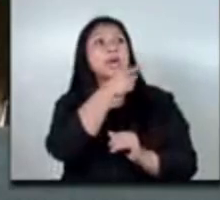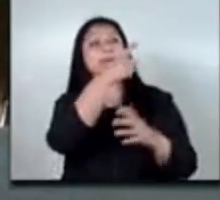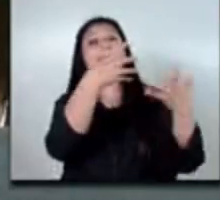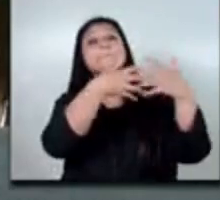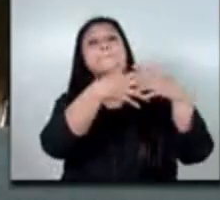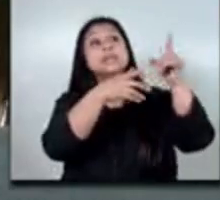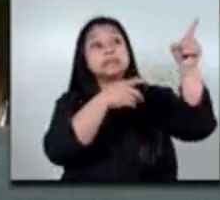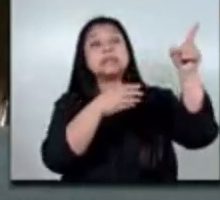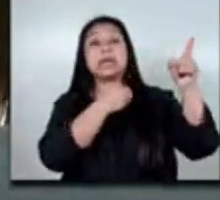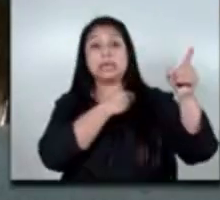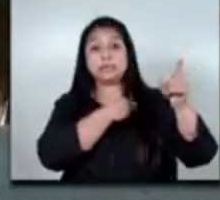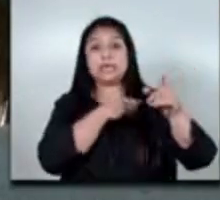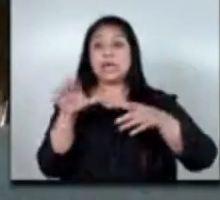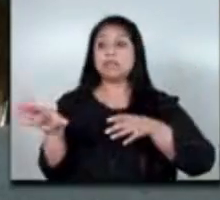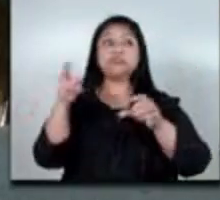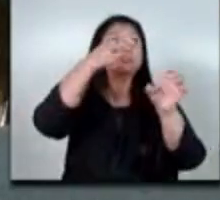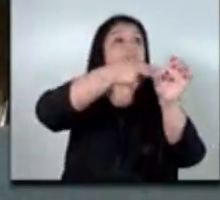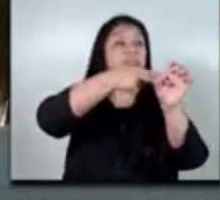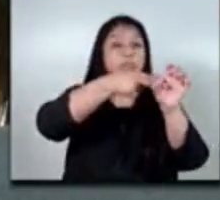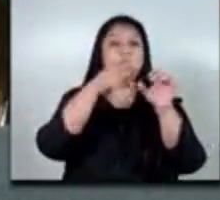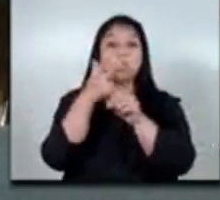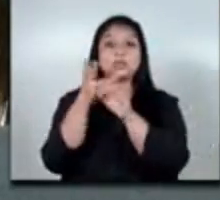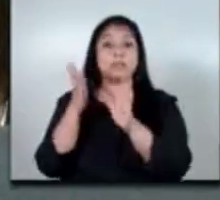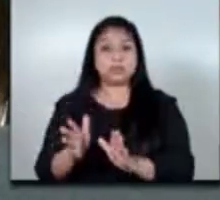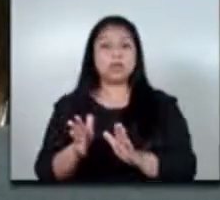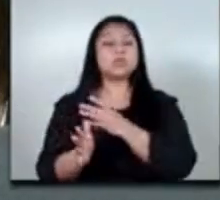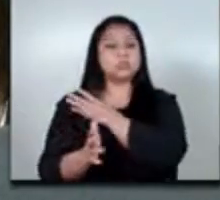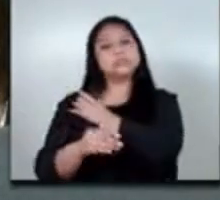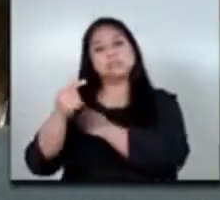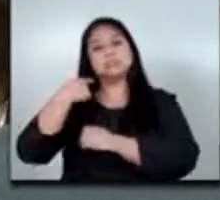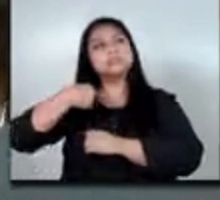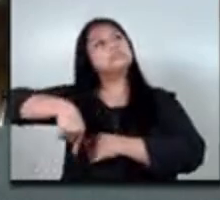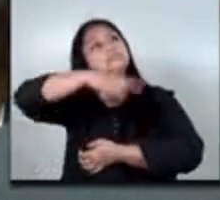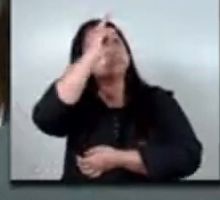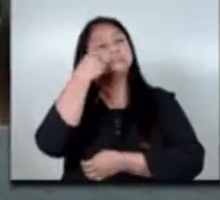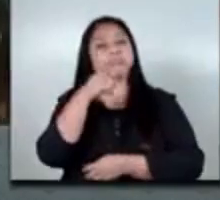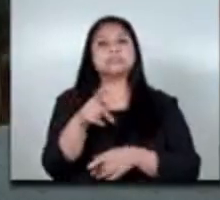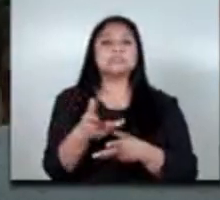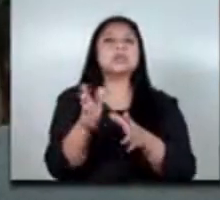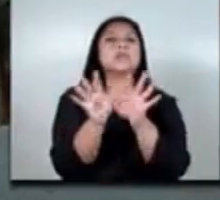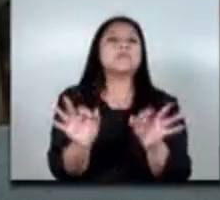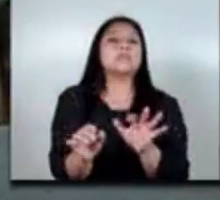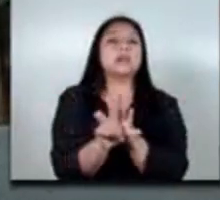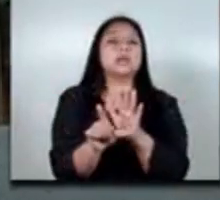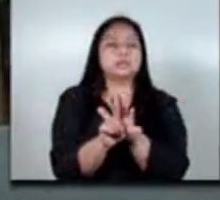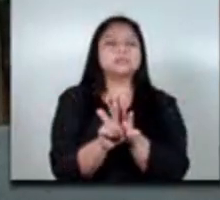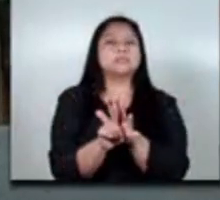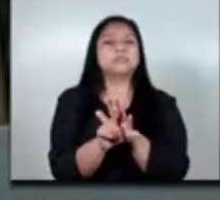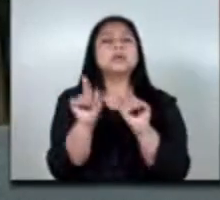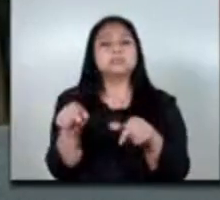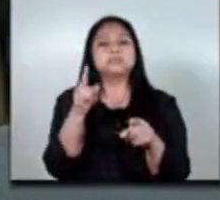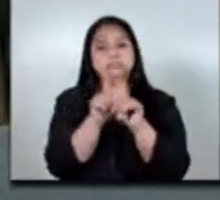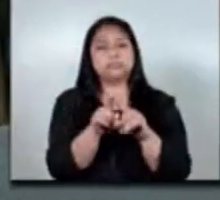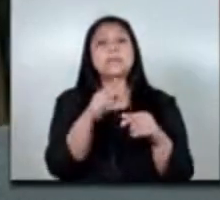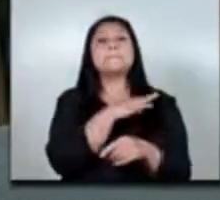empresa que quiera pasar a tener llevarse guatemaltecos al extranjero de manera regular pasen por el